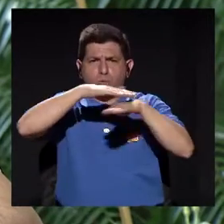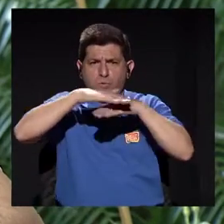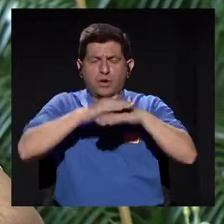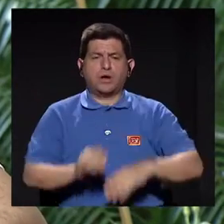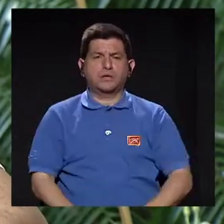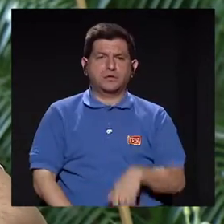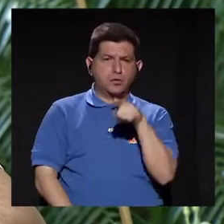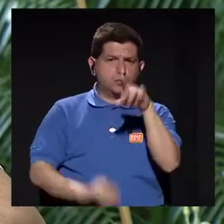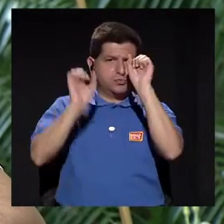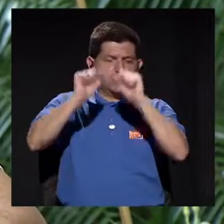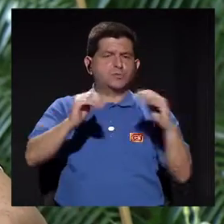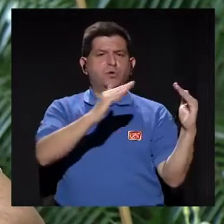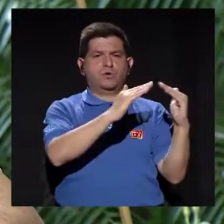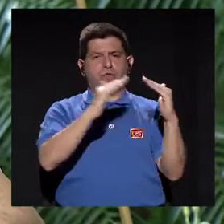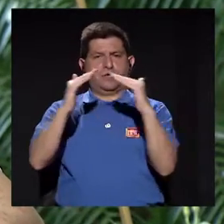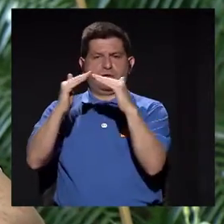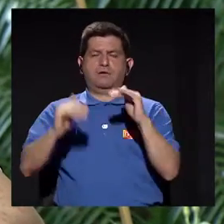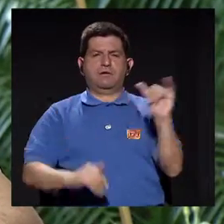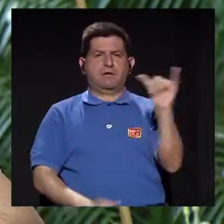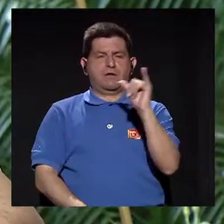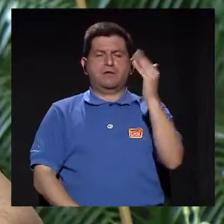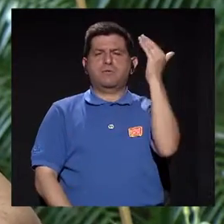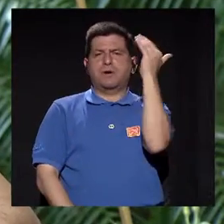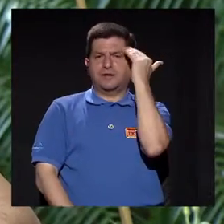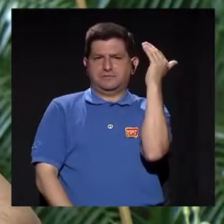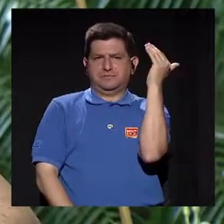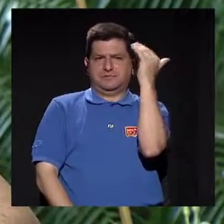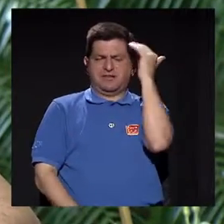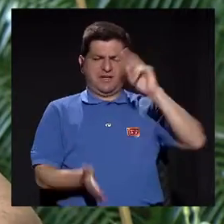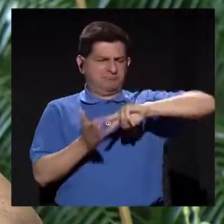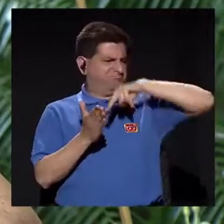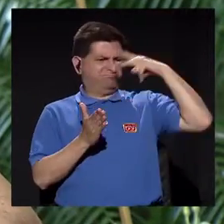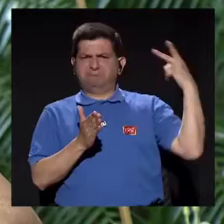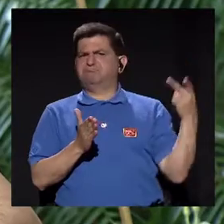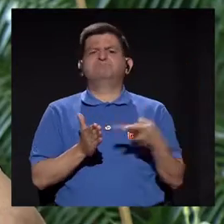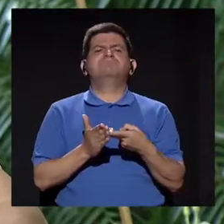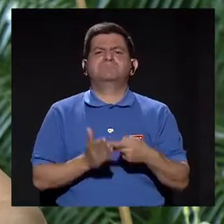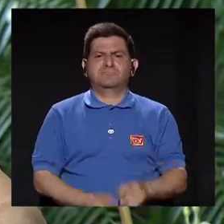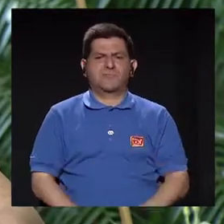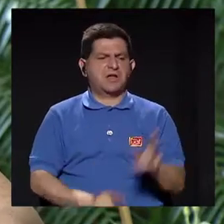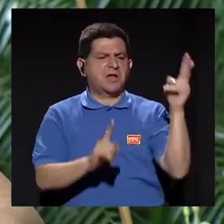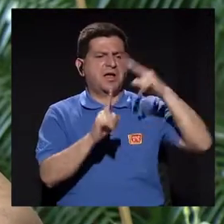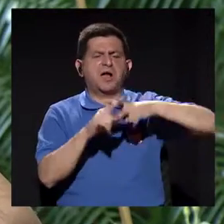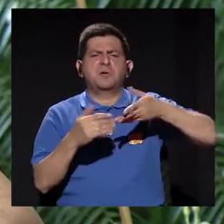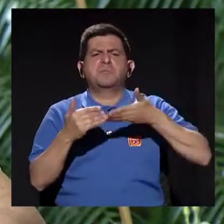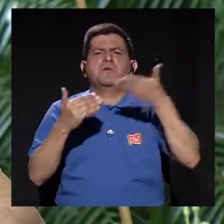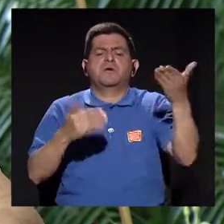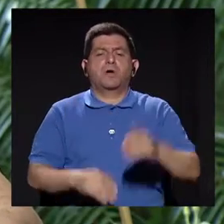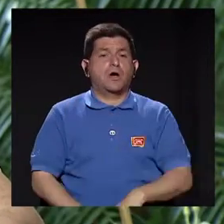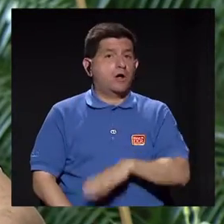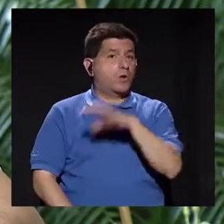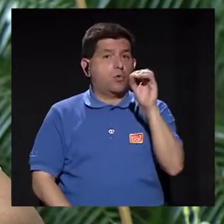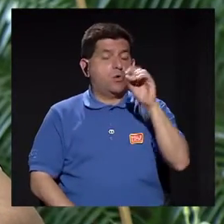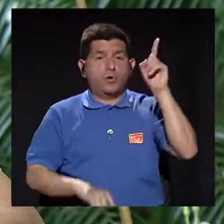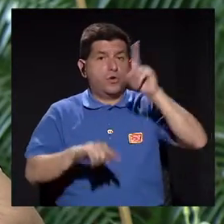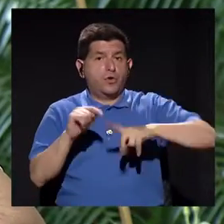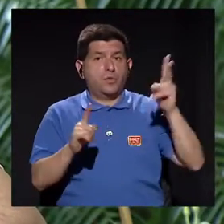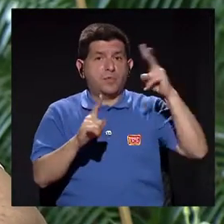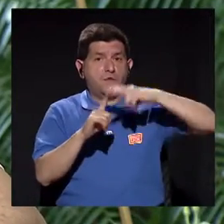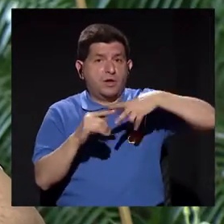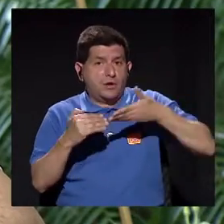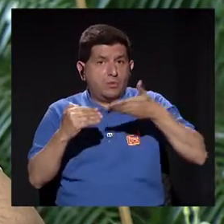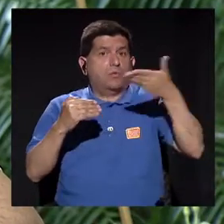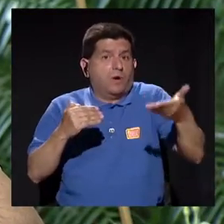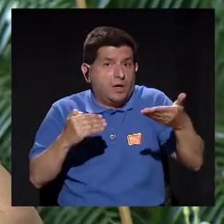básicos y que ustedes pues en sus hogares puedan saber un poquito más de qué se trata, cuándo se aplica, cuándo no se aplica